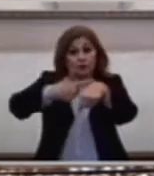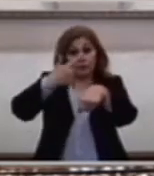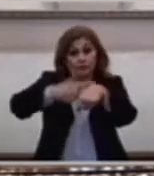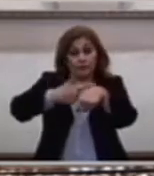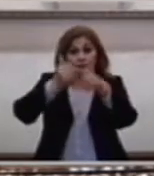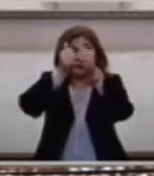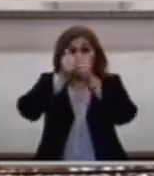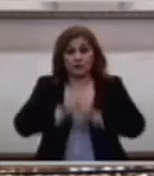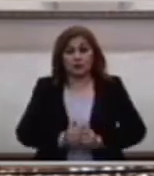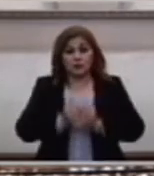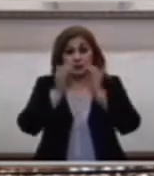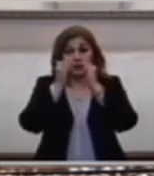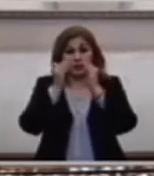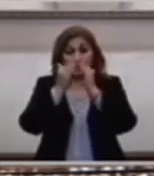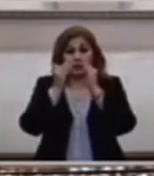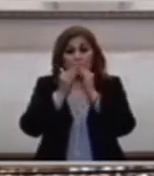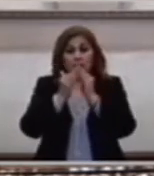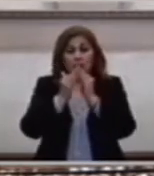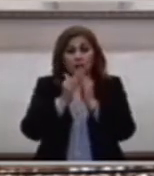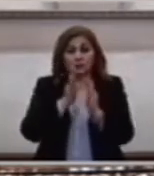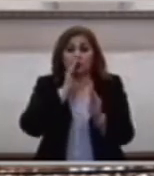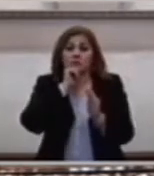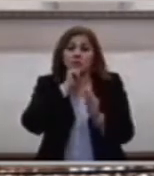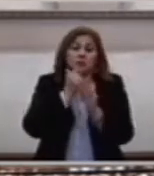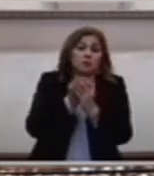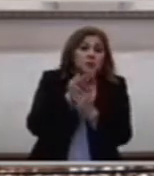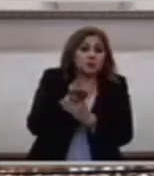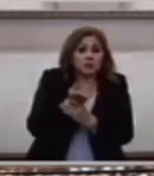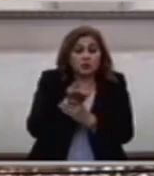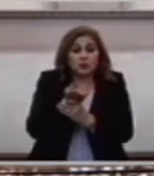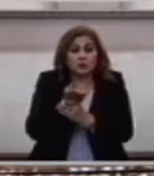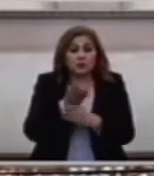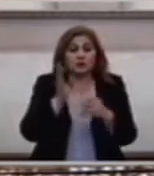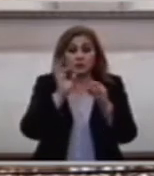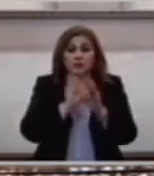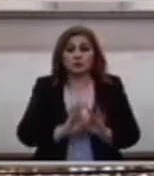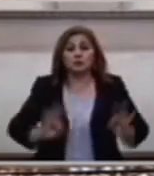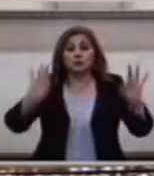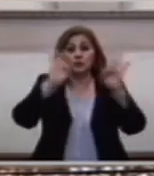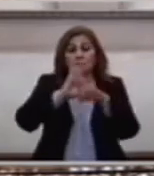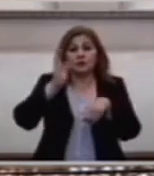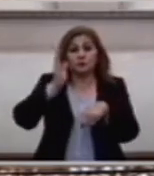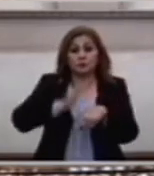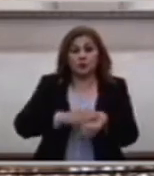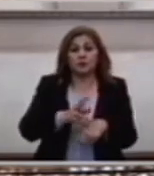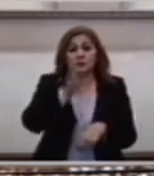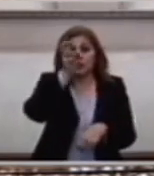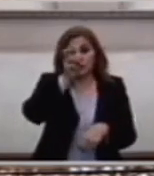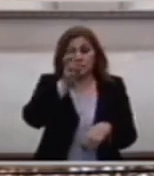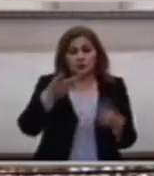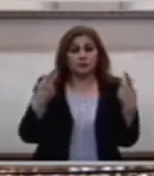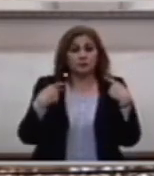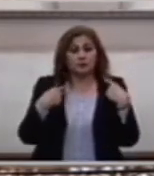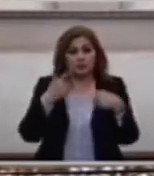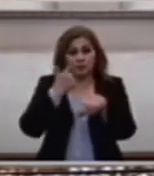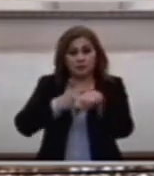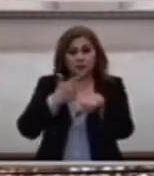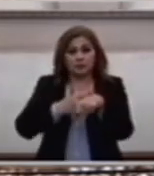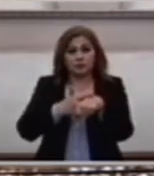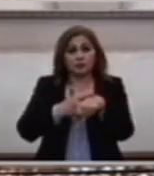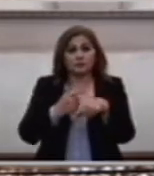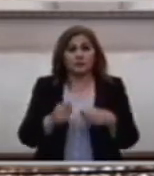enfermas Que sobre todo Para ellos Se transmite La misa por televisión